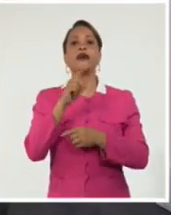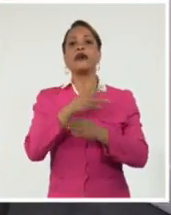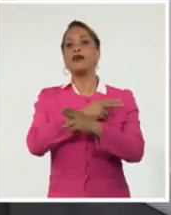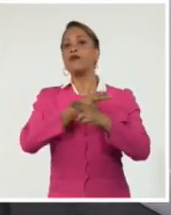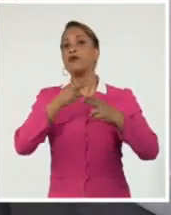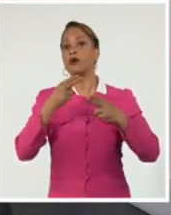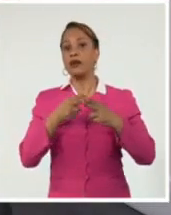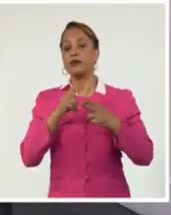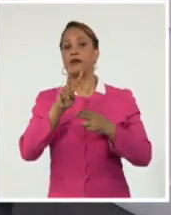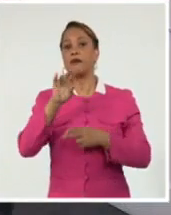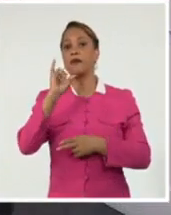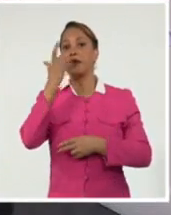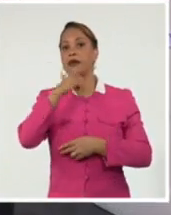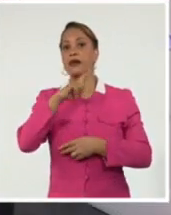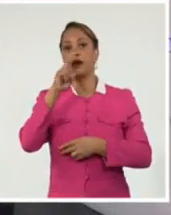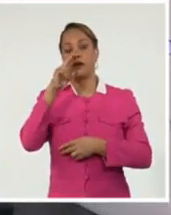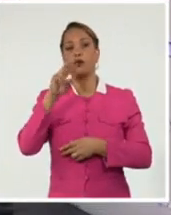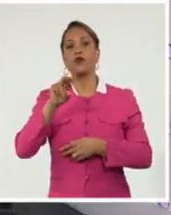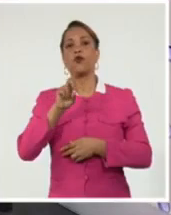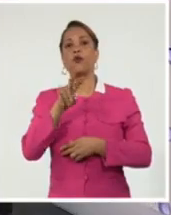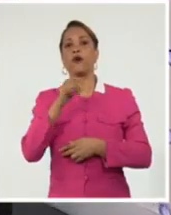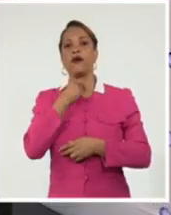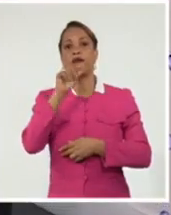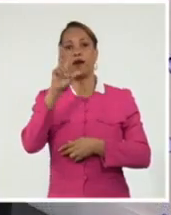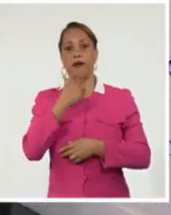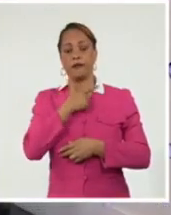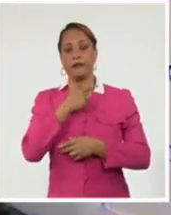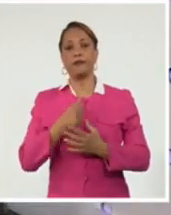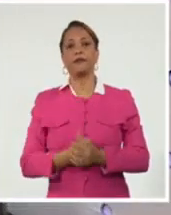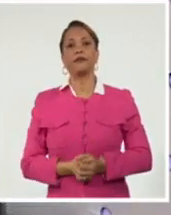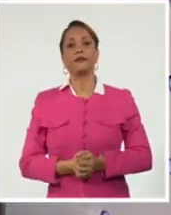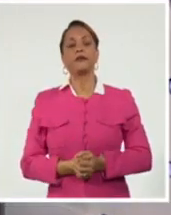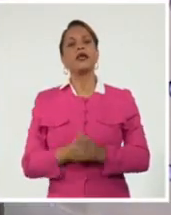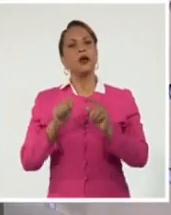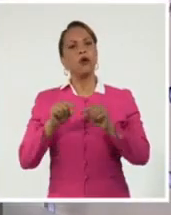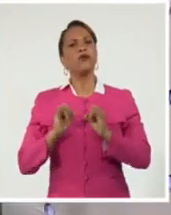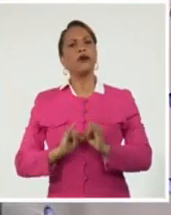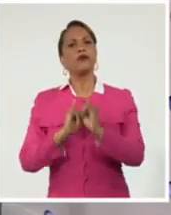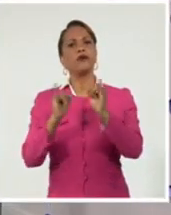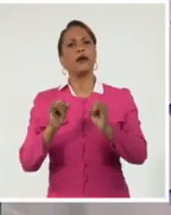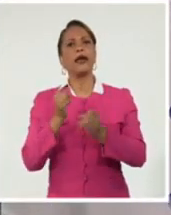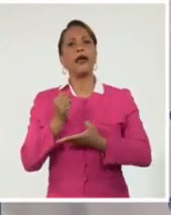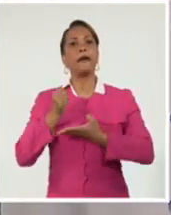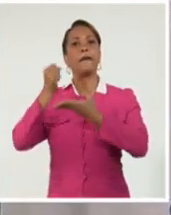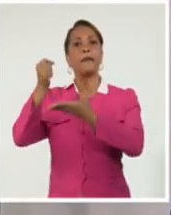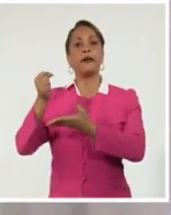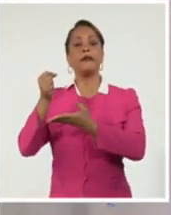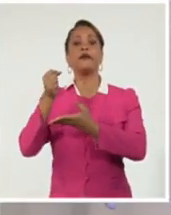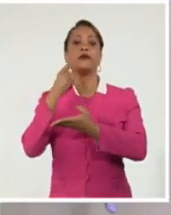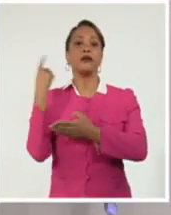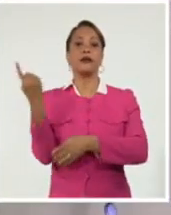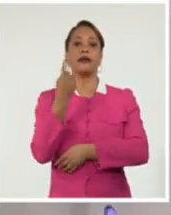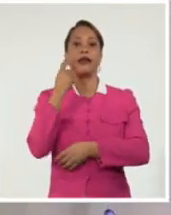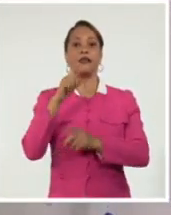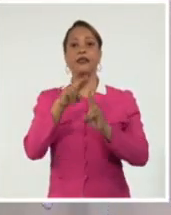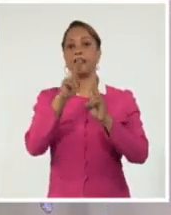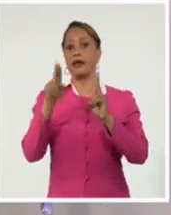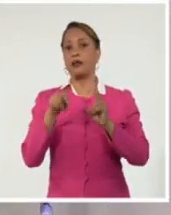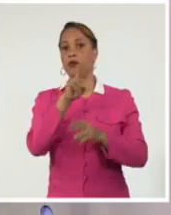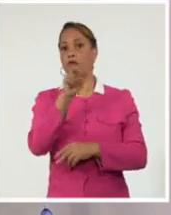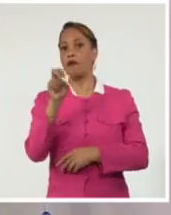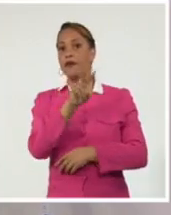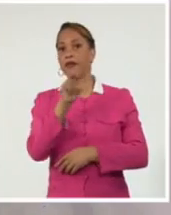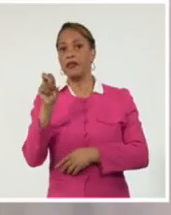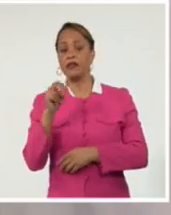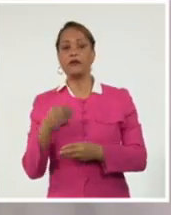1869. A propósito del efeméride, se anunció que el Premio Nacional de Teatro 2022 es